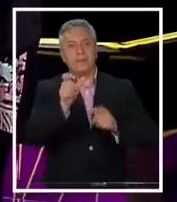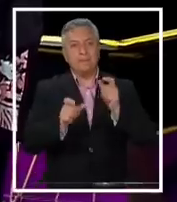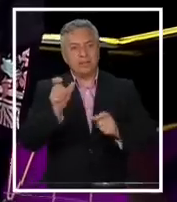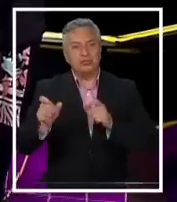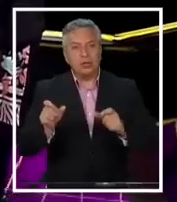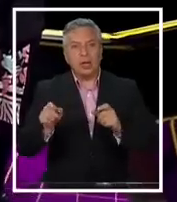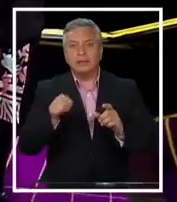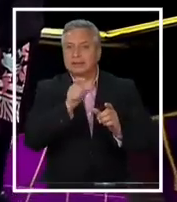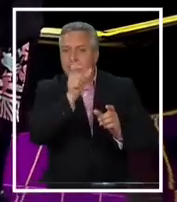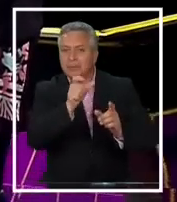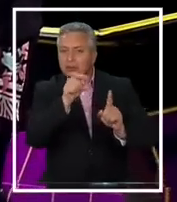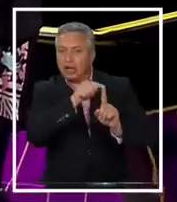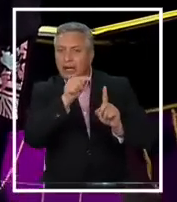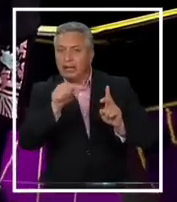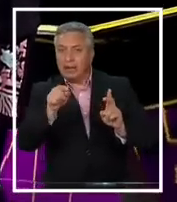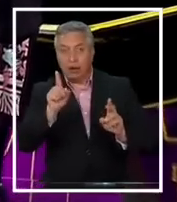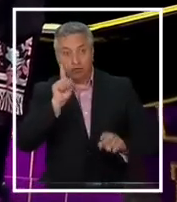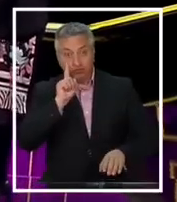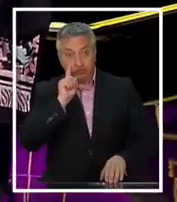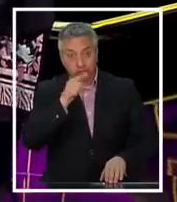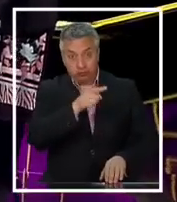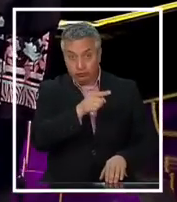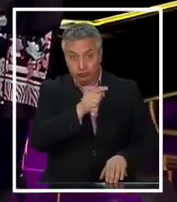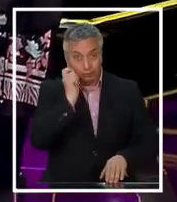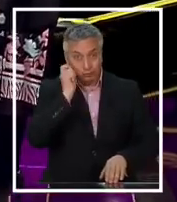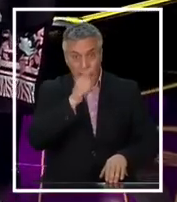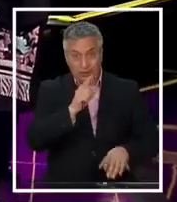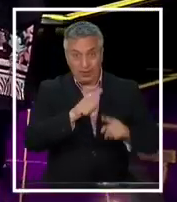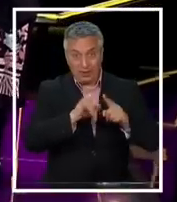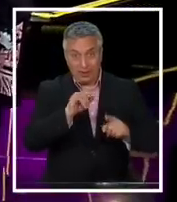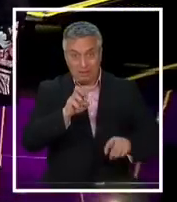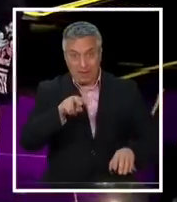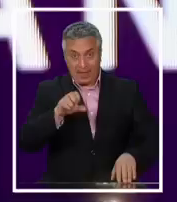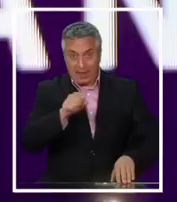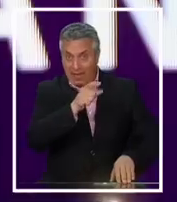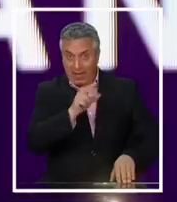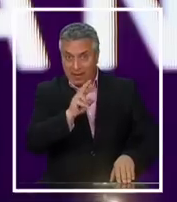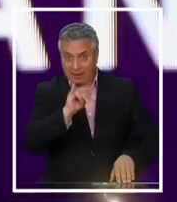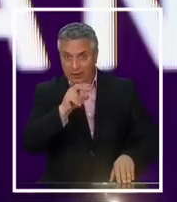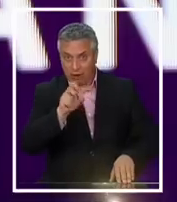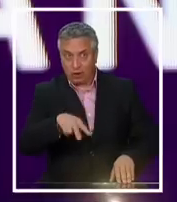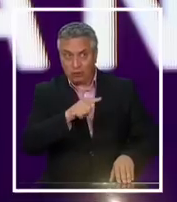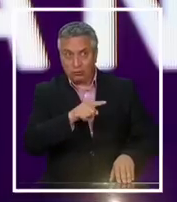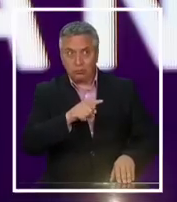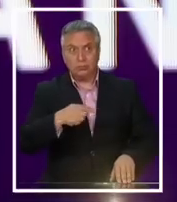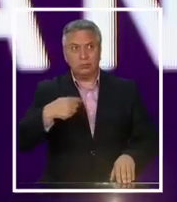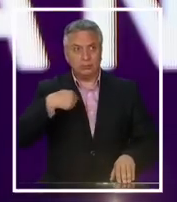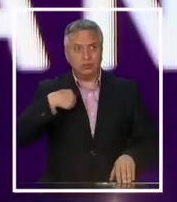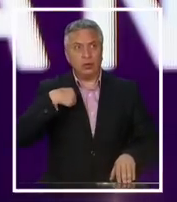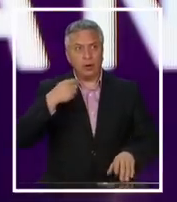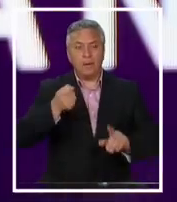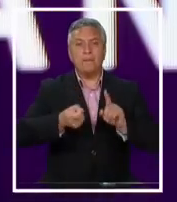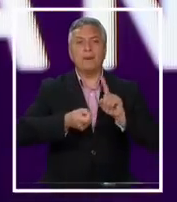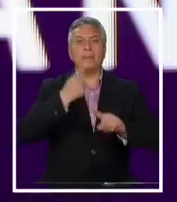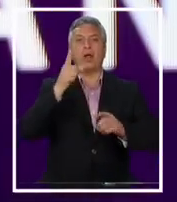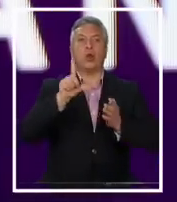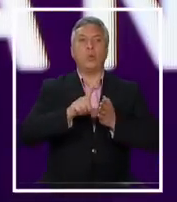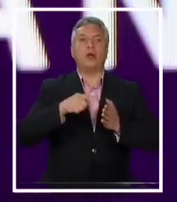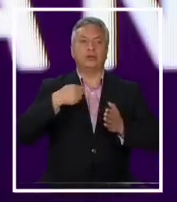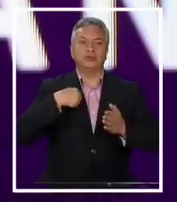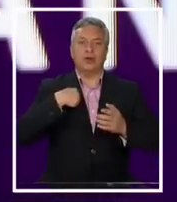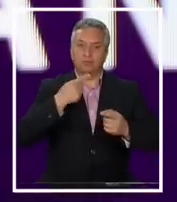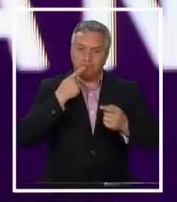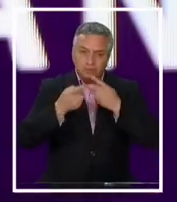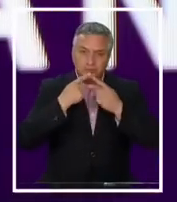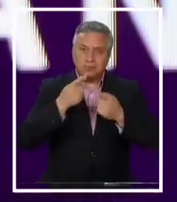Entre esa gente, ¿está Jimena Rincón? Yo creo que, en primer lugar, yo lo que hablé fue en reacción